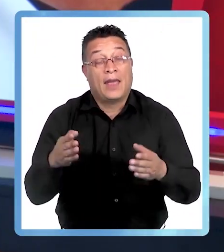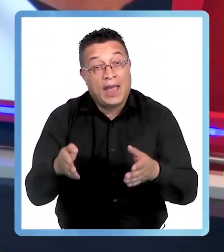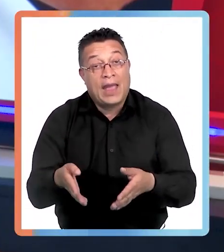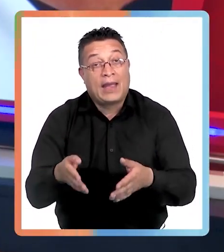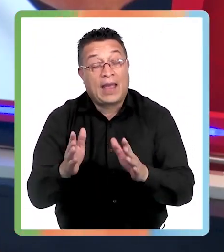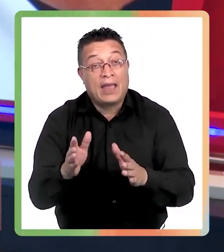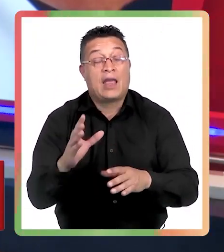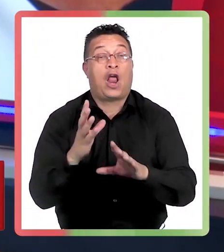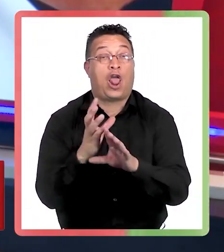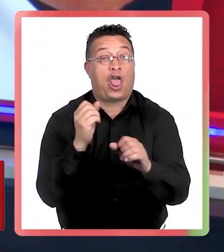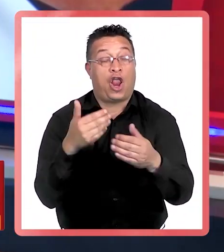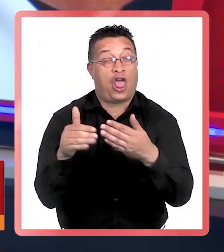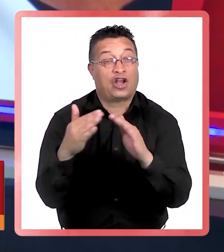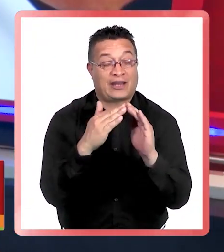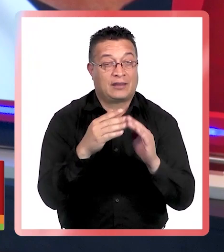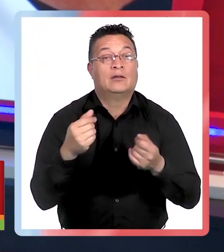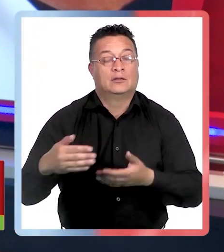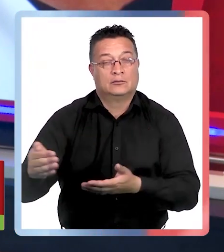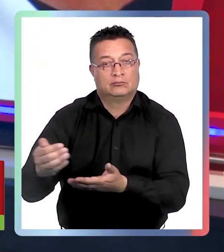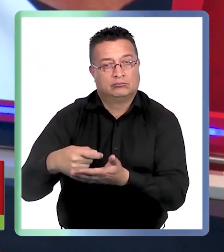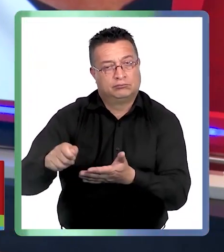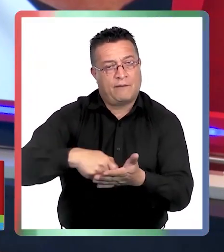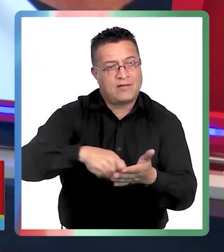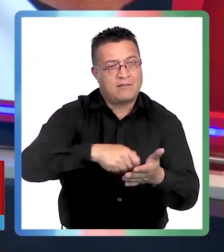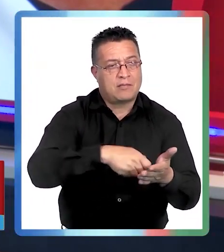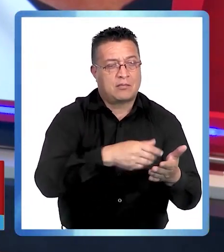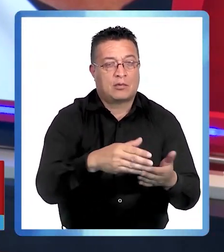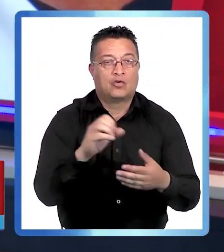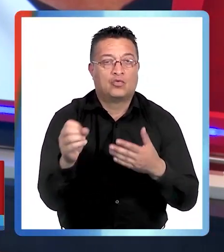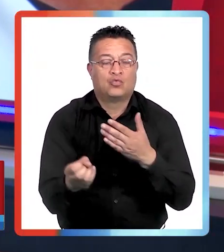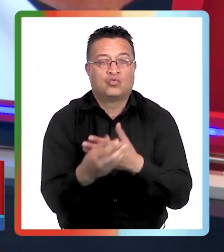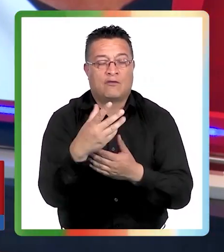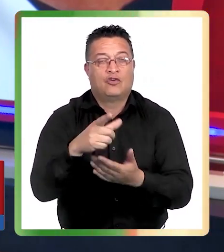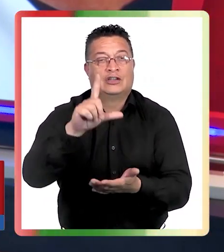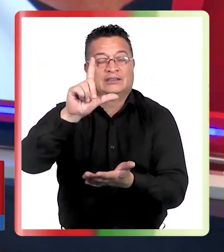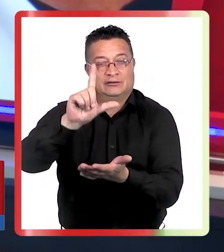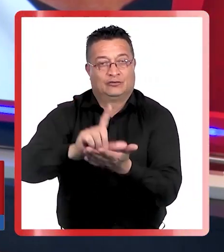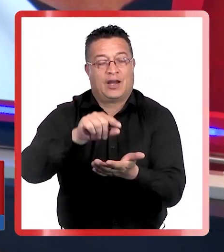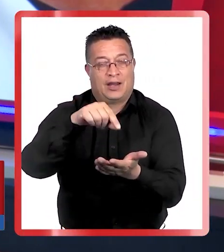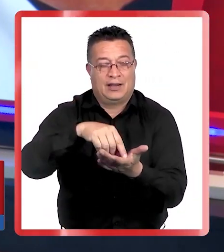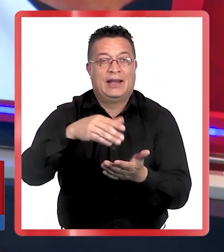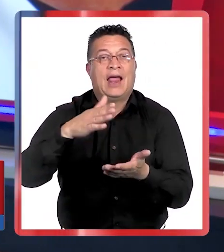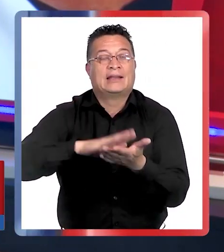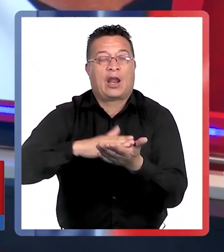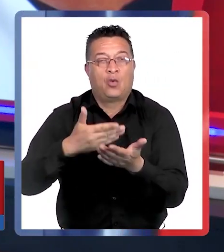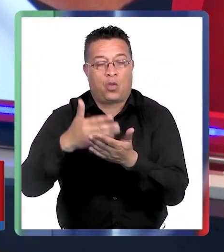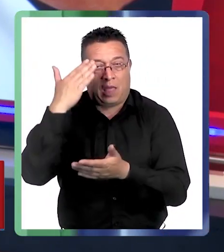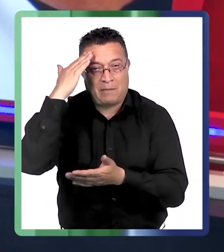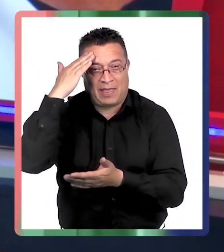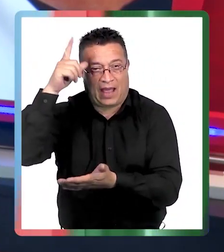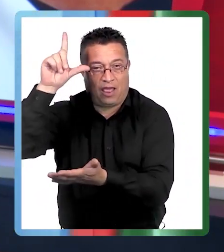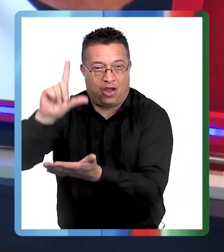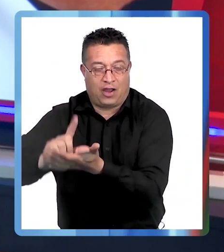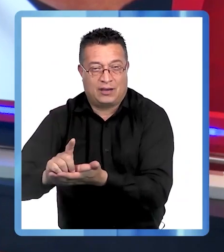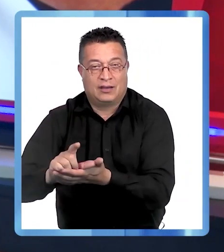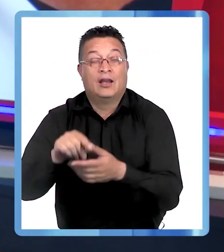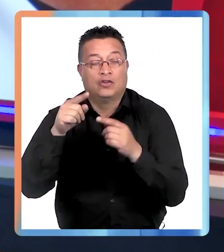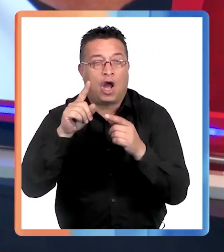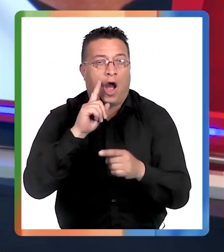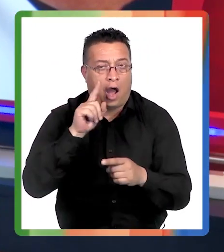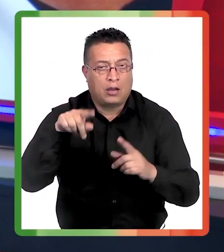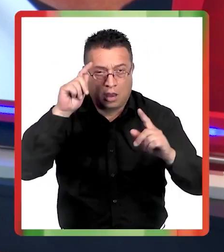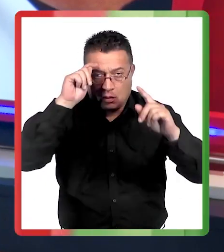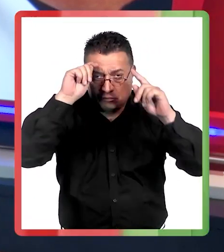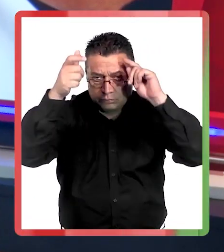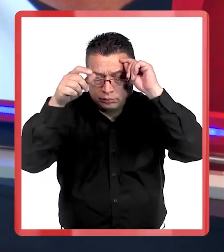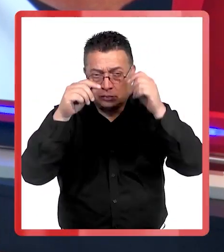Andes se desarrolla una campaña de recolección de firmas para levantar un nuevo Centro Comunitario de Salud Mental para la provincia. Y ya hay algunas ideas